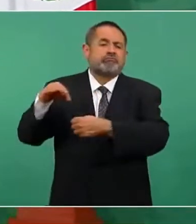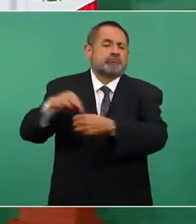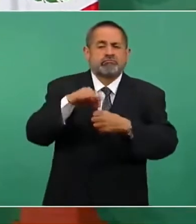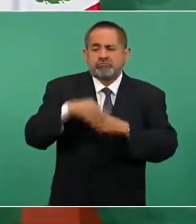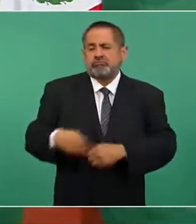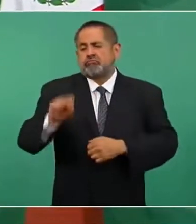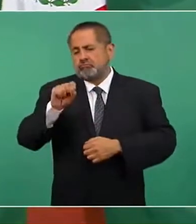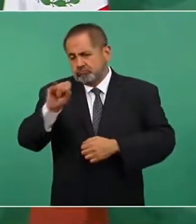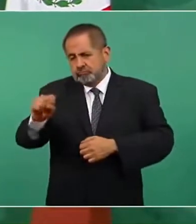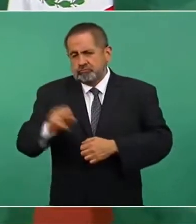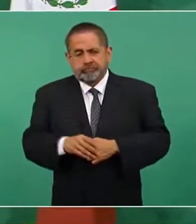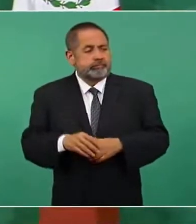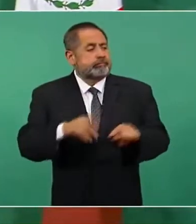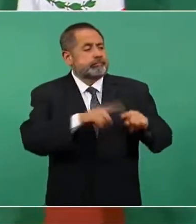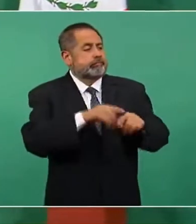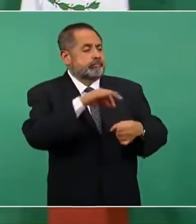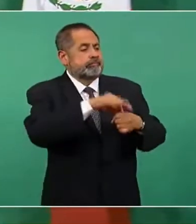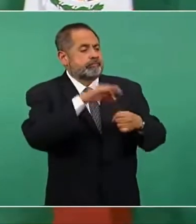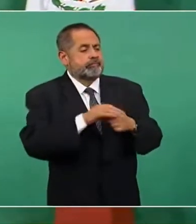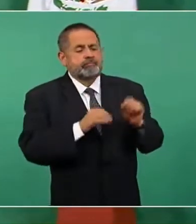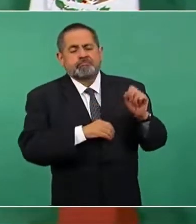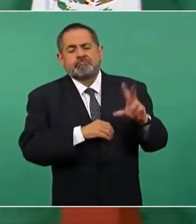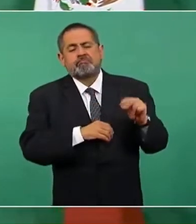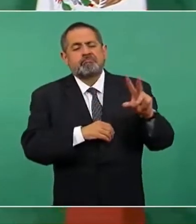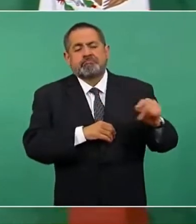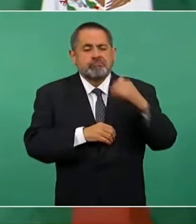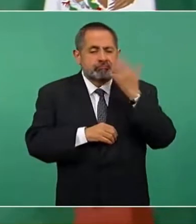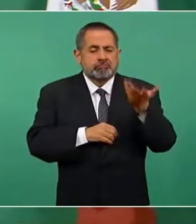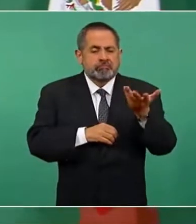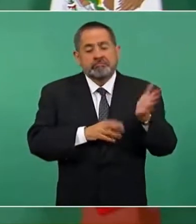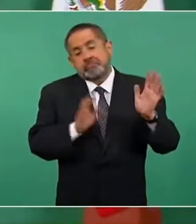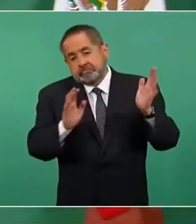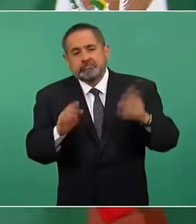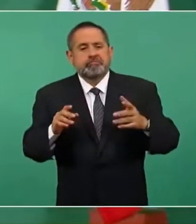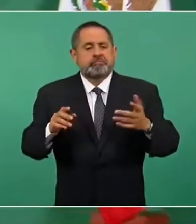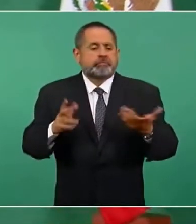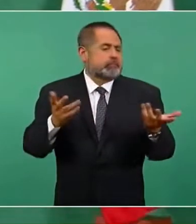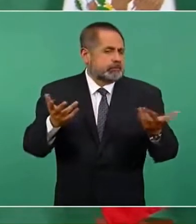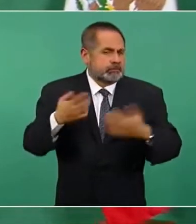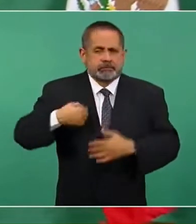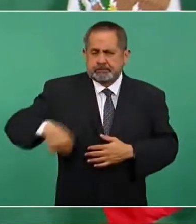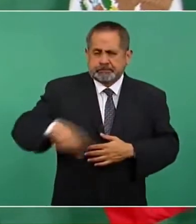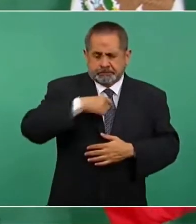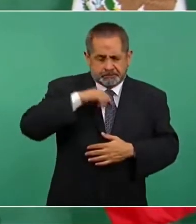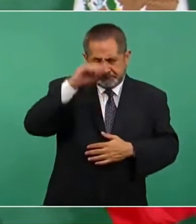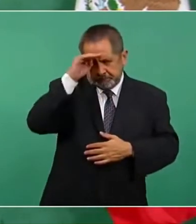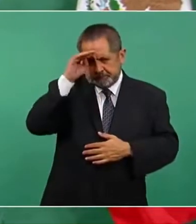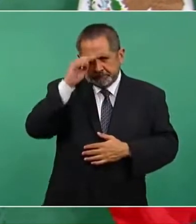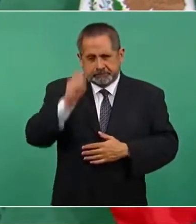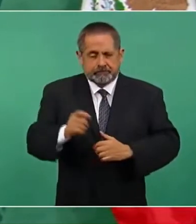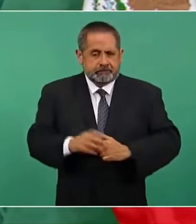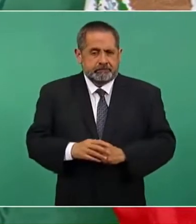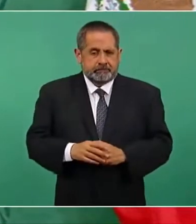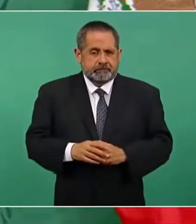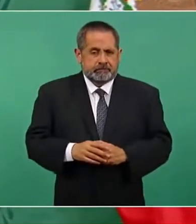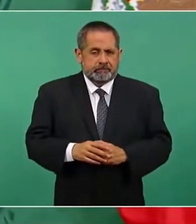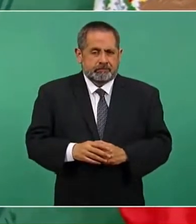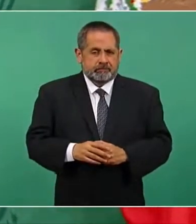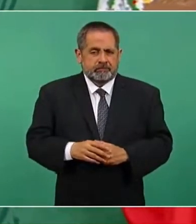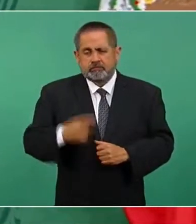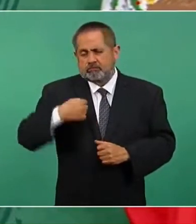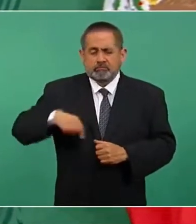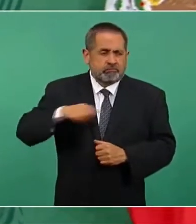y quiénes votaron en contra. Entonces, nosotros somos